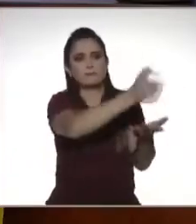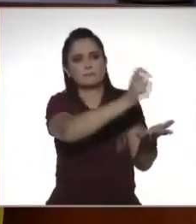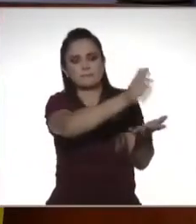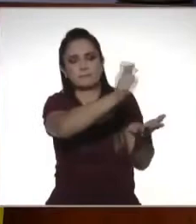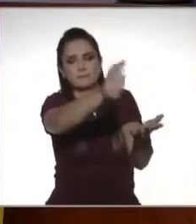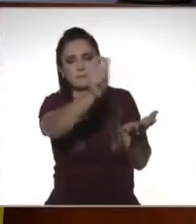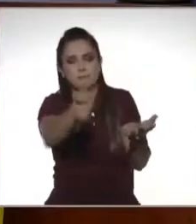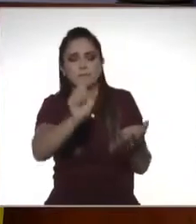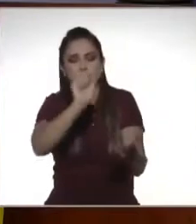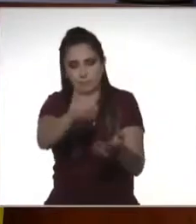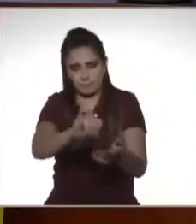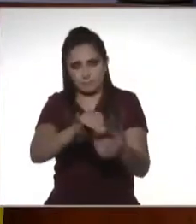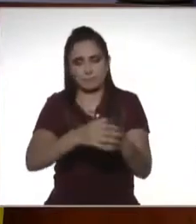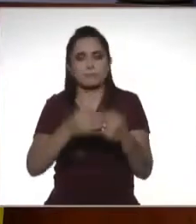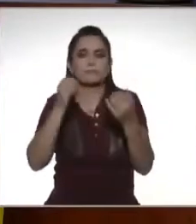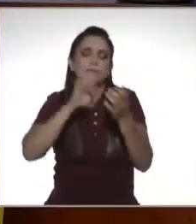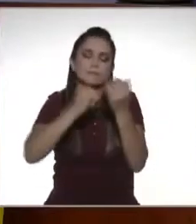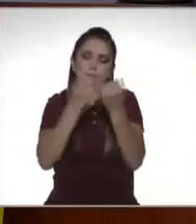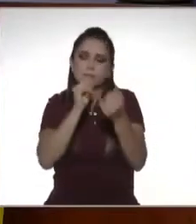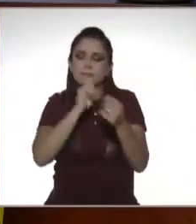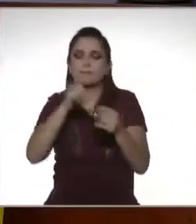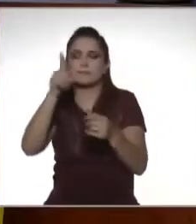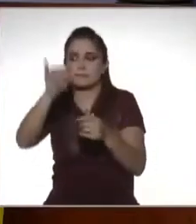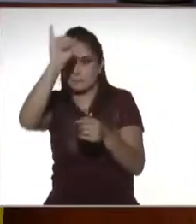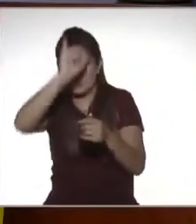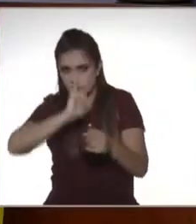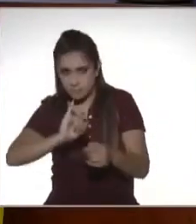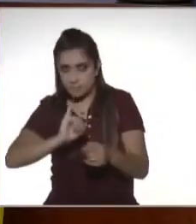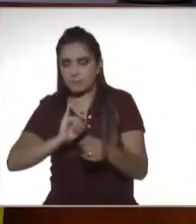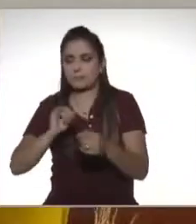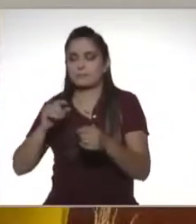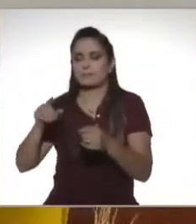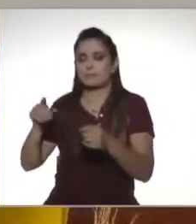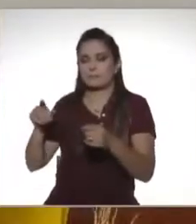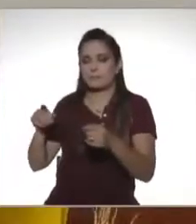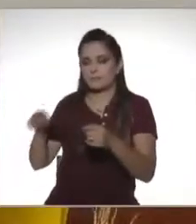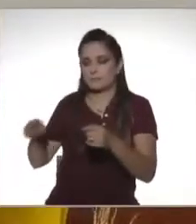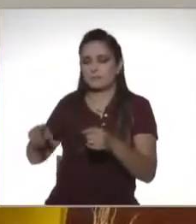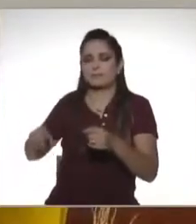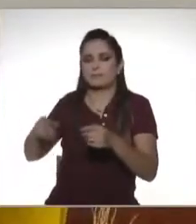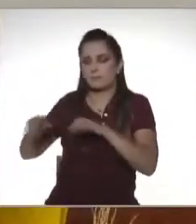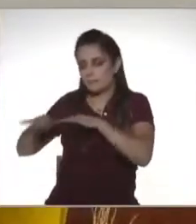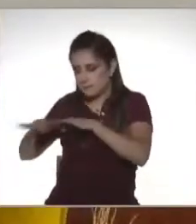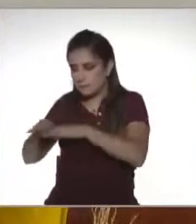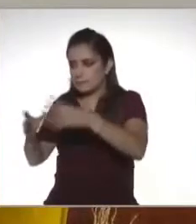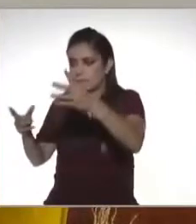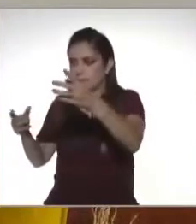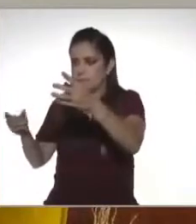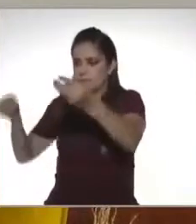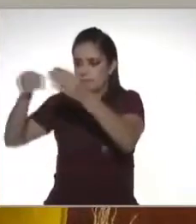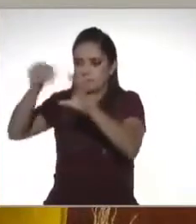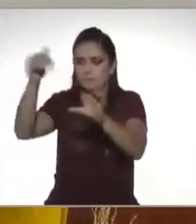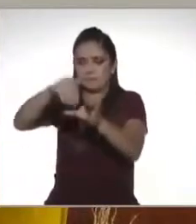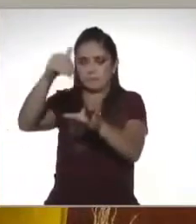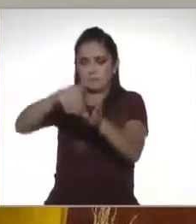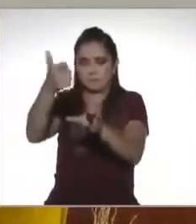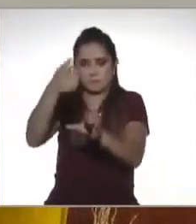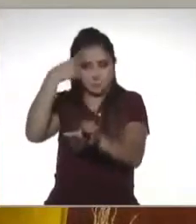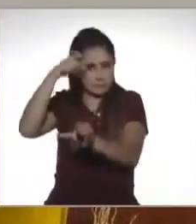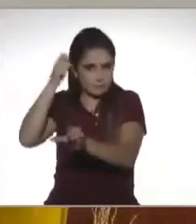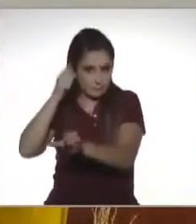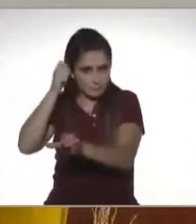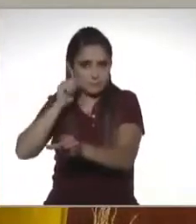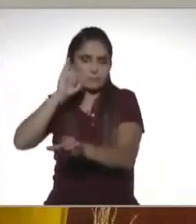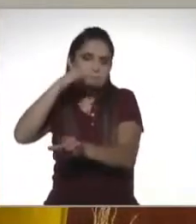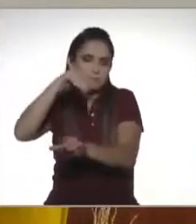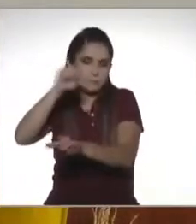que se paga por parte de los patrones y de los trabajadores. ¿Y qué pasa, por ejemplo, si alguien no paga impuestos? ¿Cuál es el impacto que tiene a